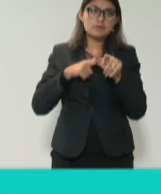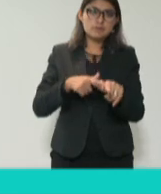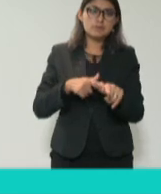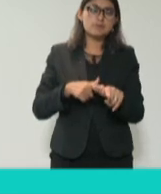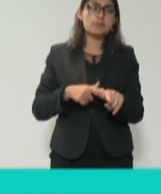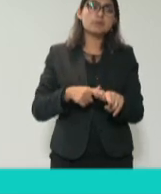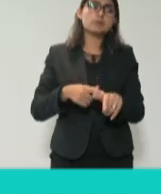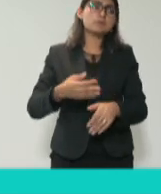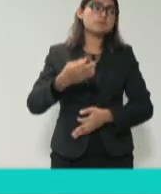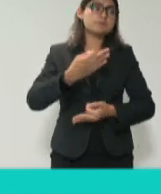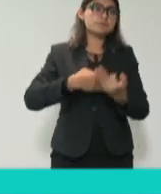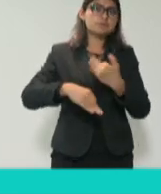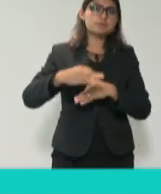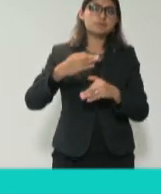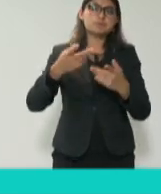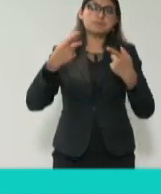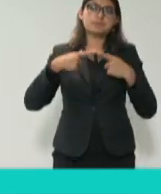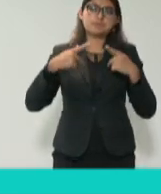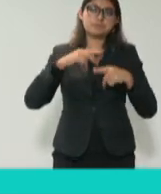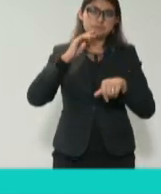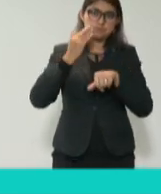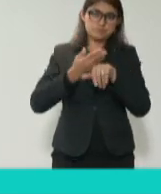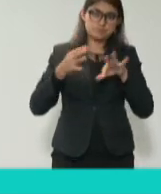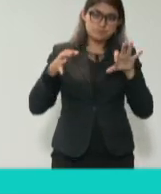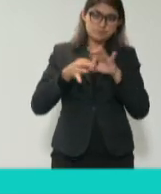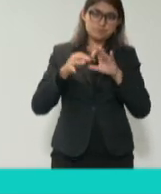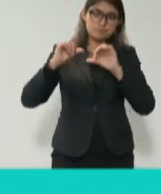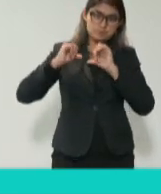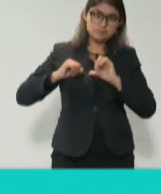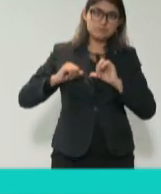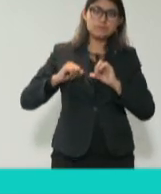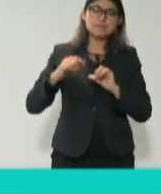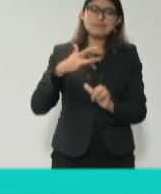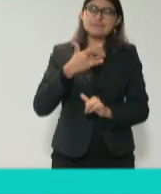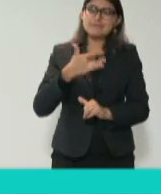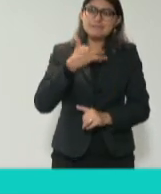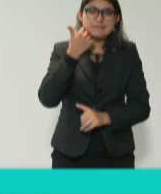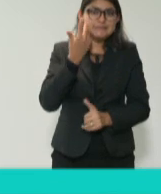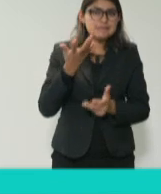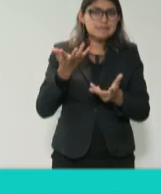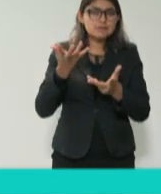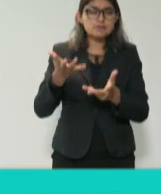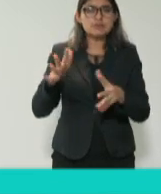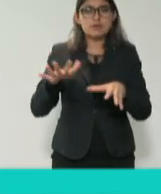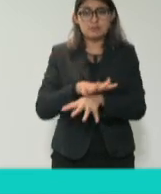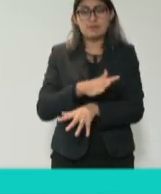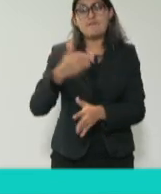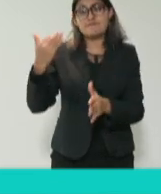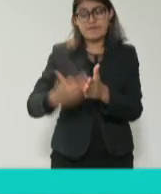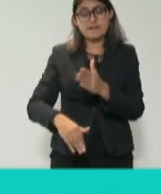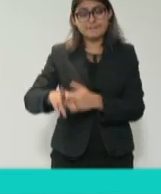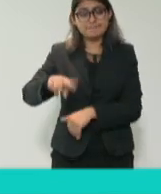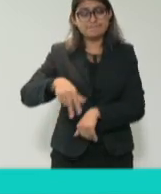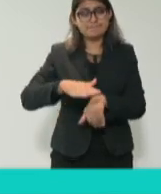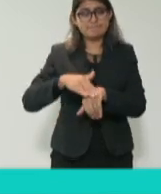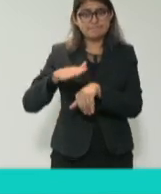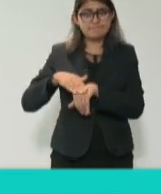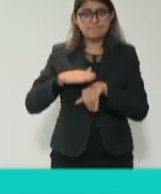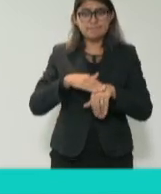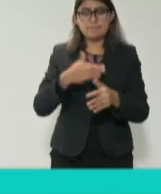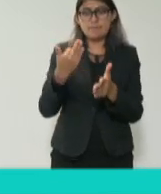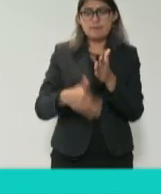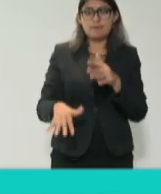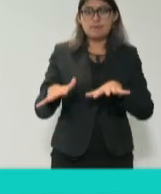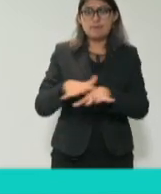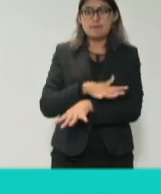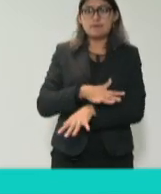que tienen que ver en la toma de decisiones a que tengan voluntad política, falta mucha voluntad política, hemos construido